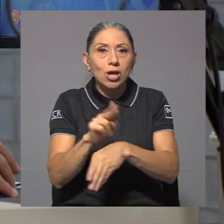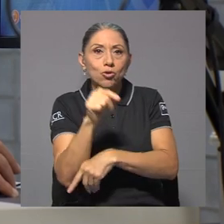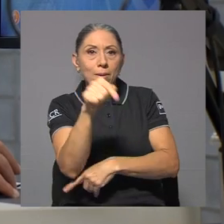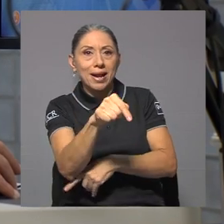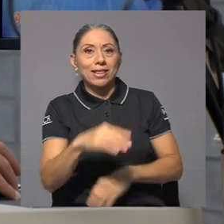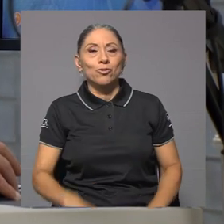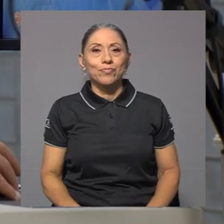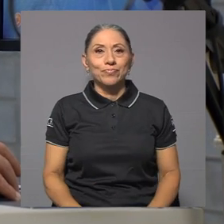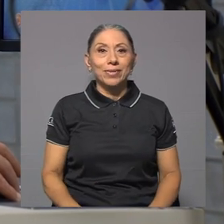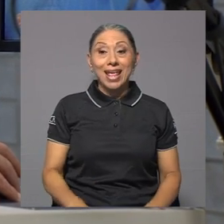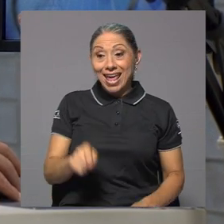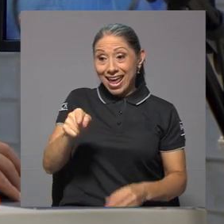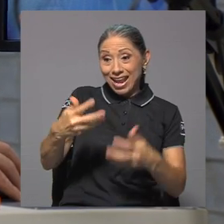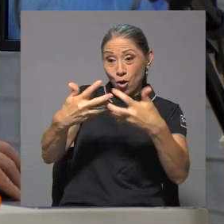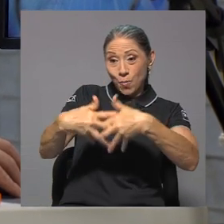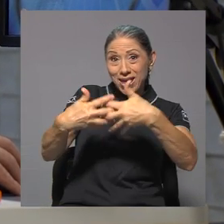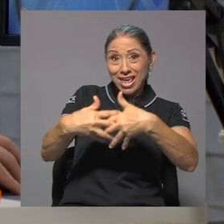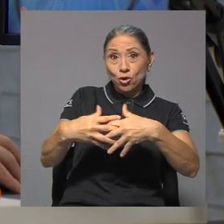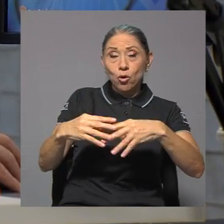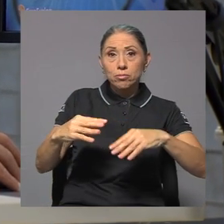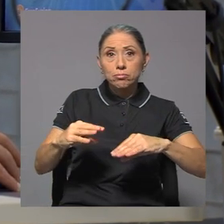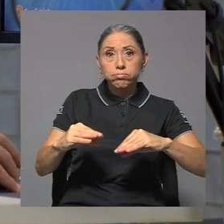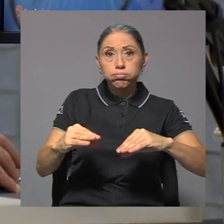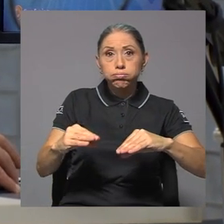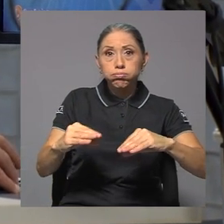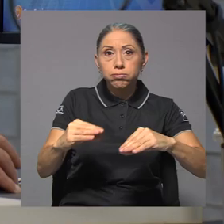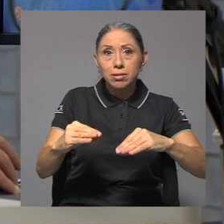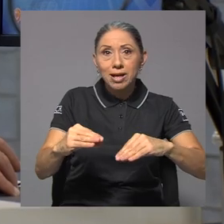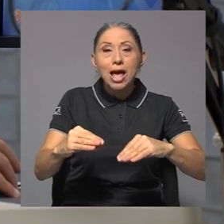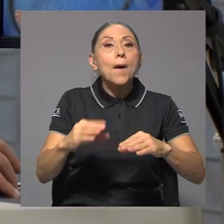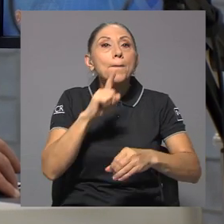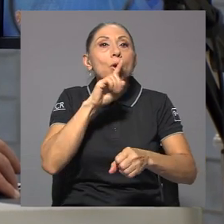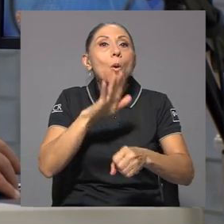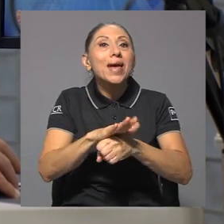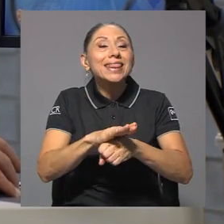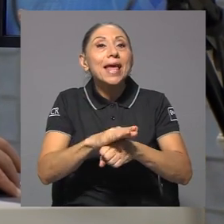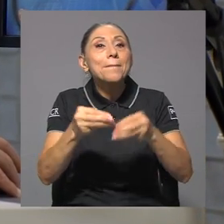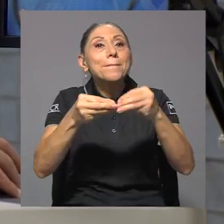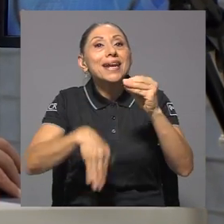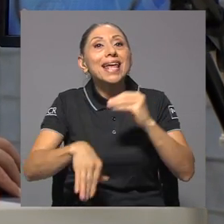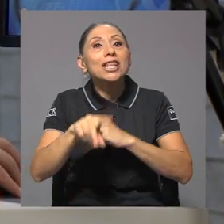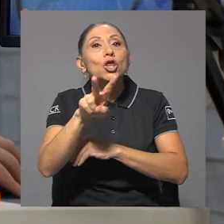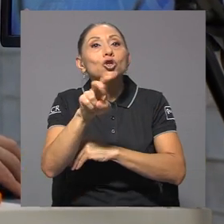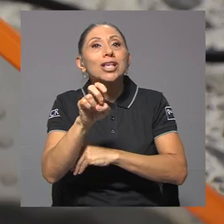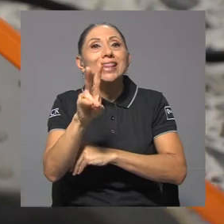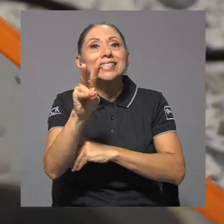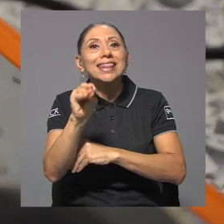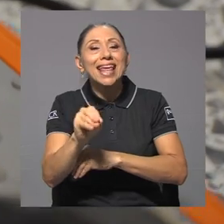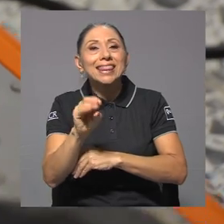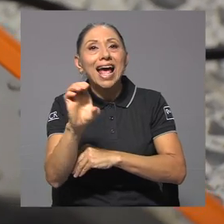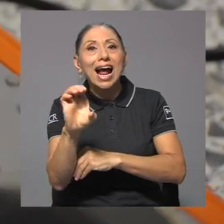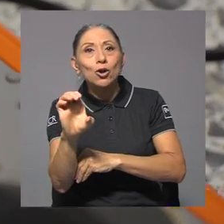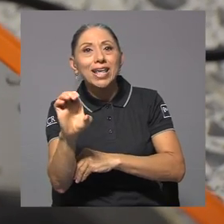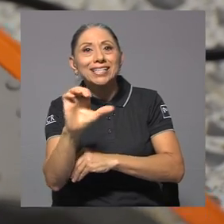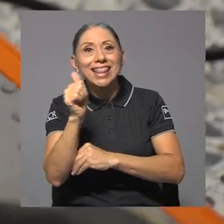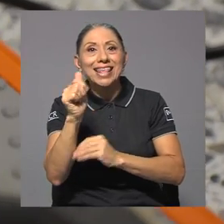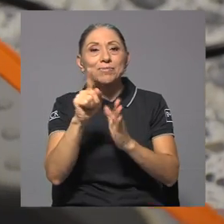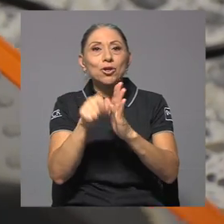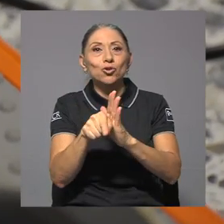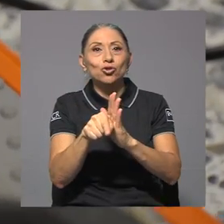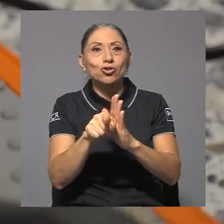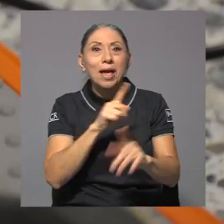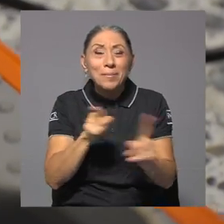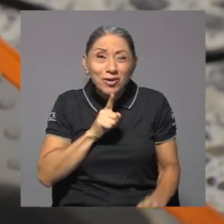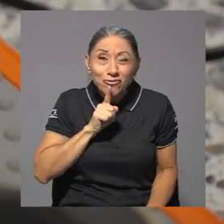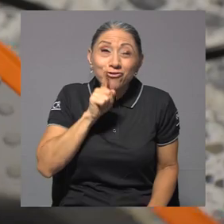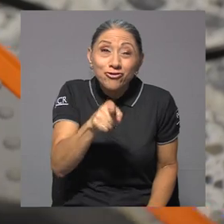En el caso del objeto vibrador que promete la pérdida de 277 calorías en 10 minutos, se encontró que la cifra real es